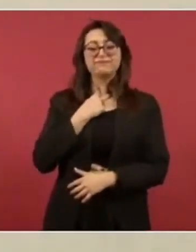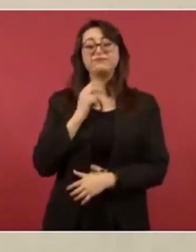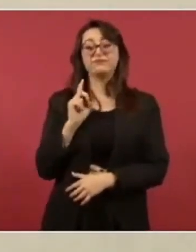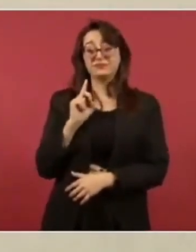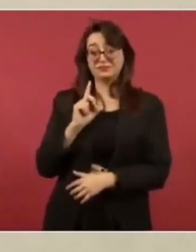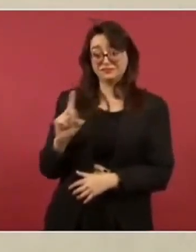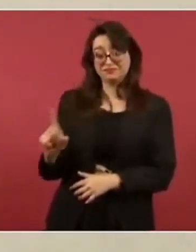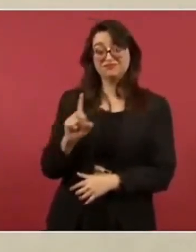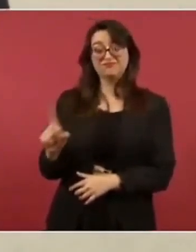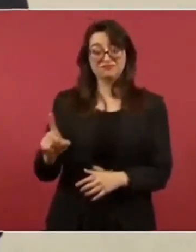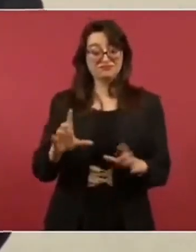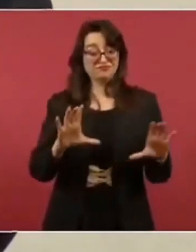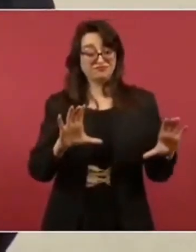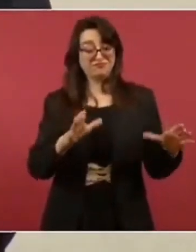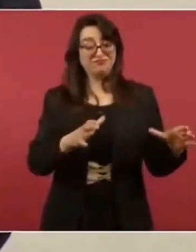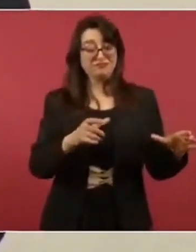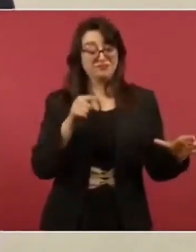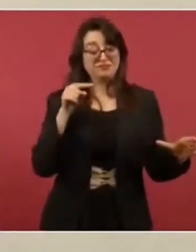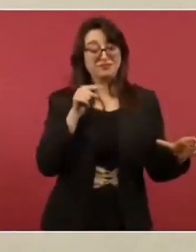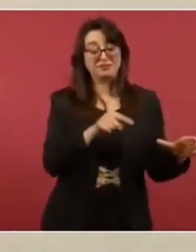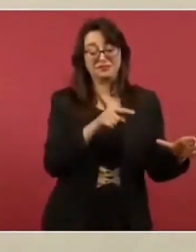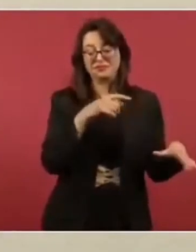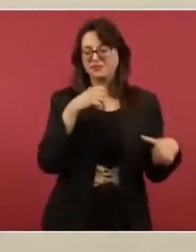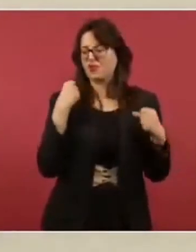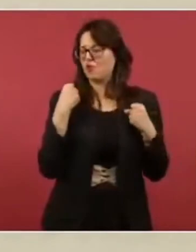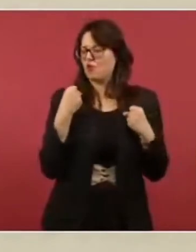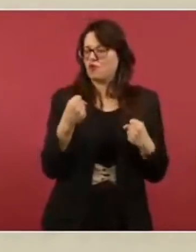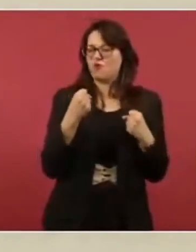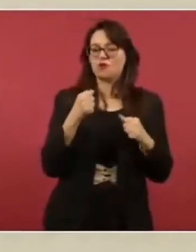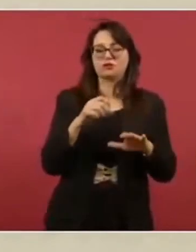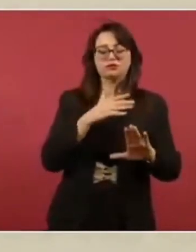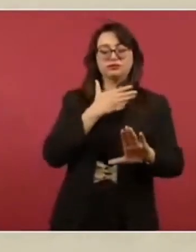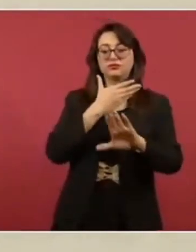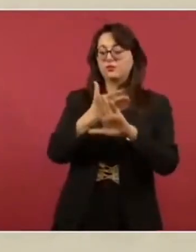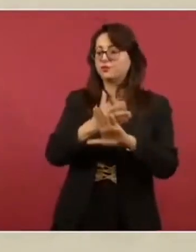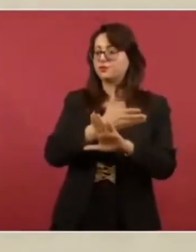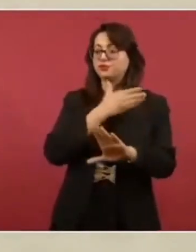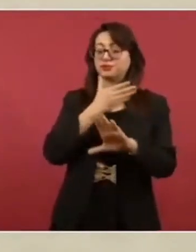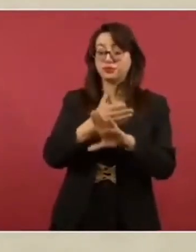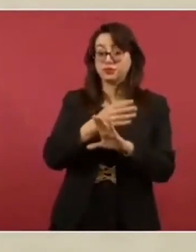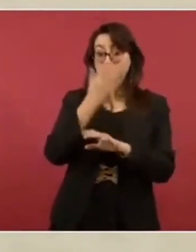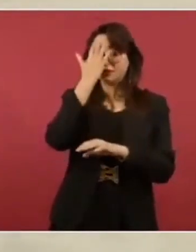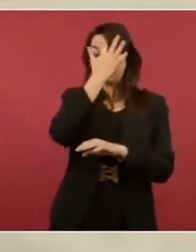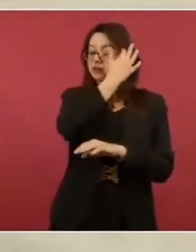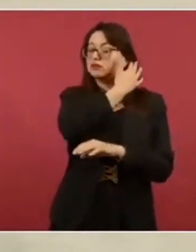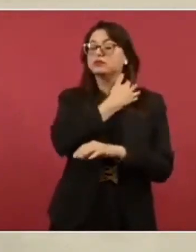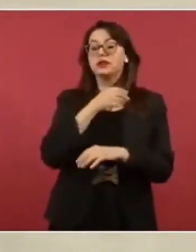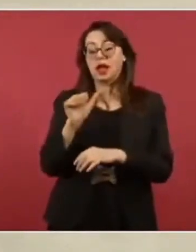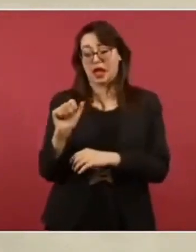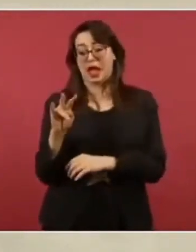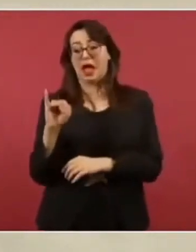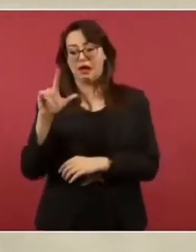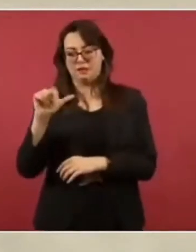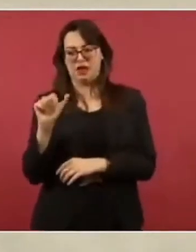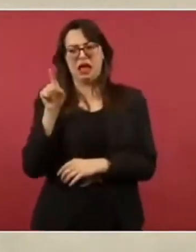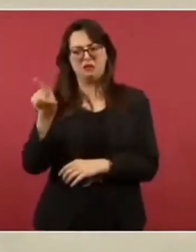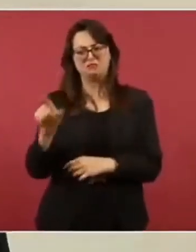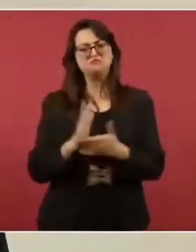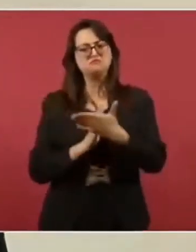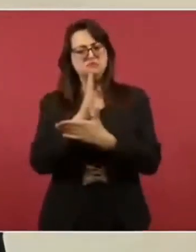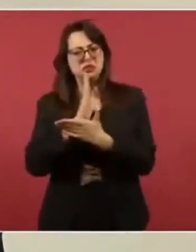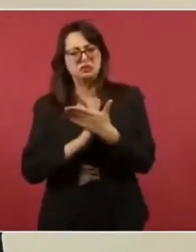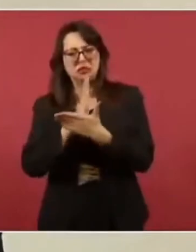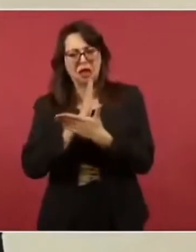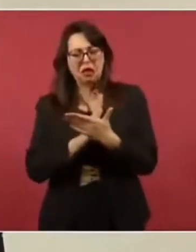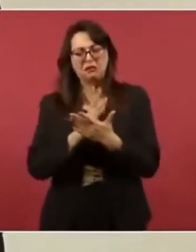optando por la candidatura de Manuel Ávila Camacho, que sostenía posturas moderadas, de todas